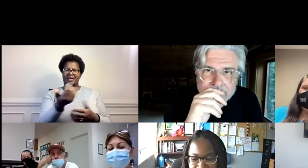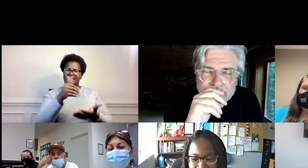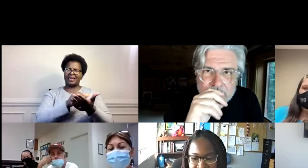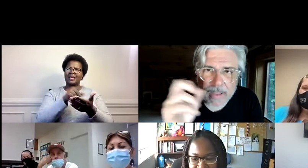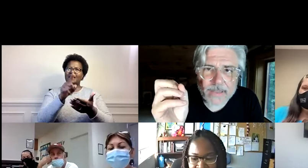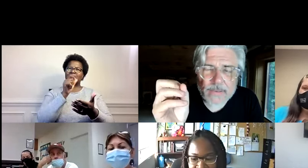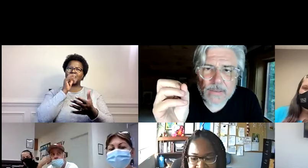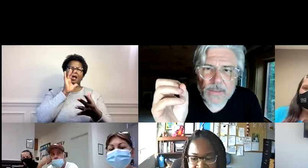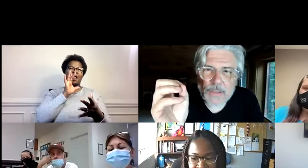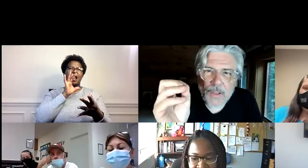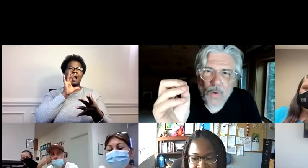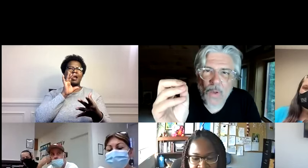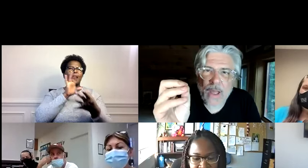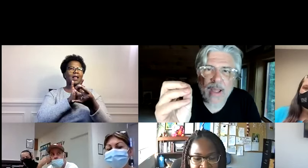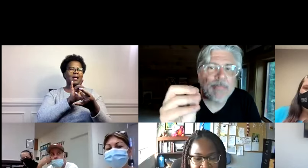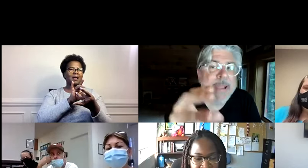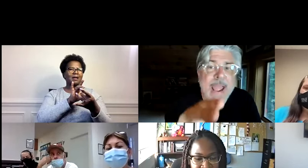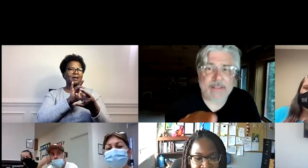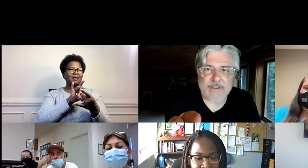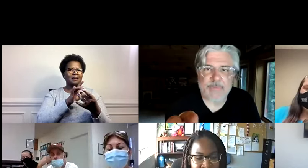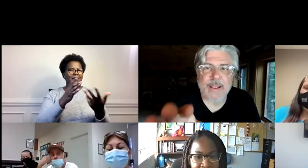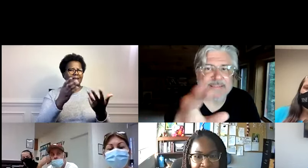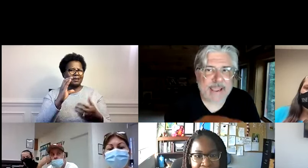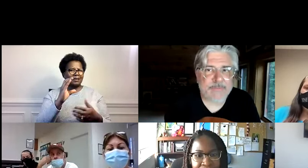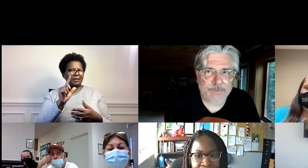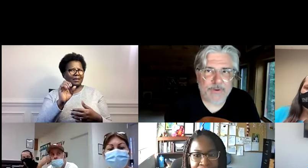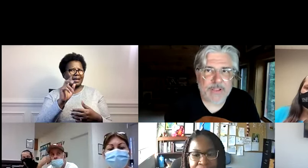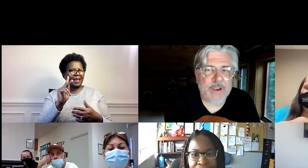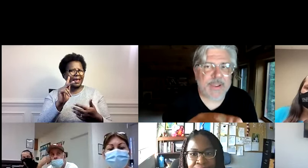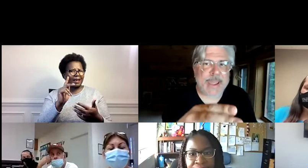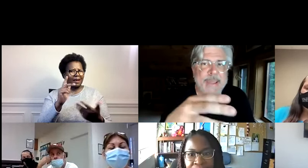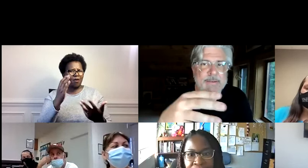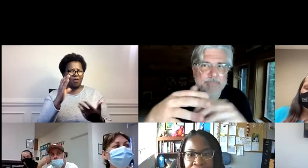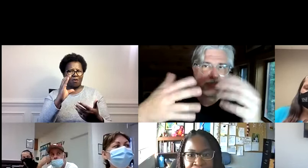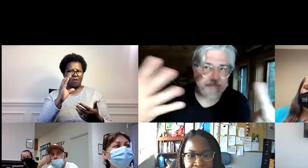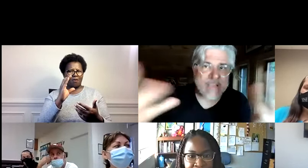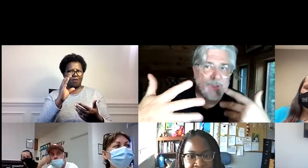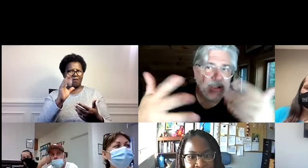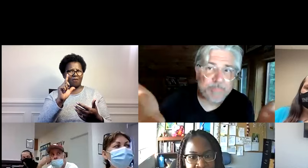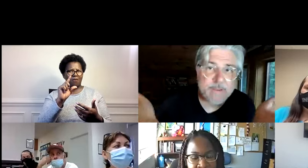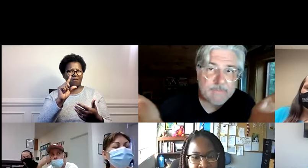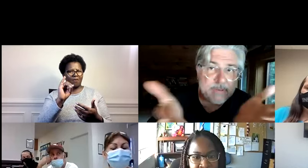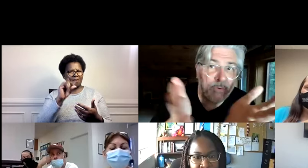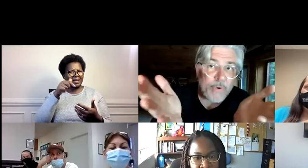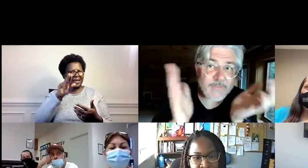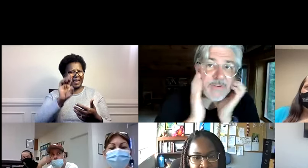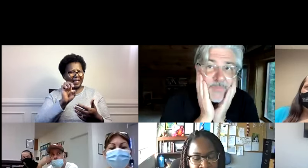Regreso a esa palabra que tú usaste. Click. O llevarte bien con ella. O encajarte bien con ella.